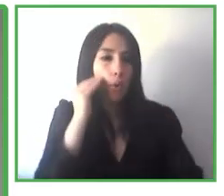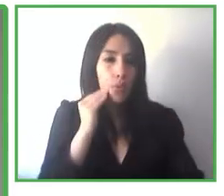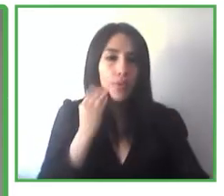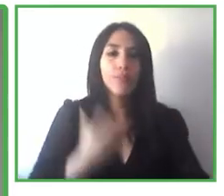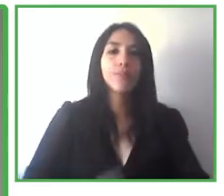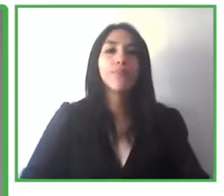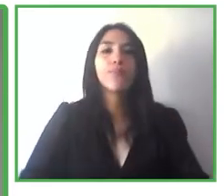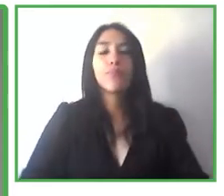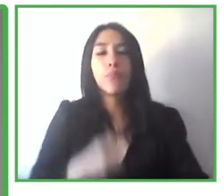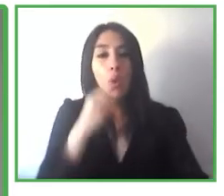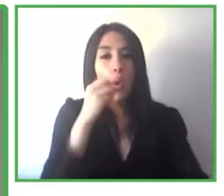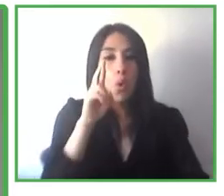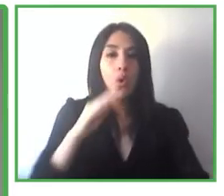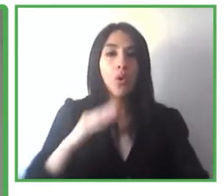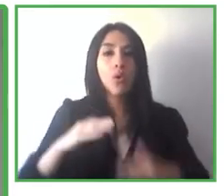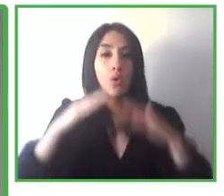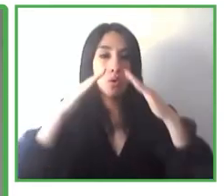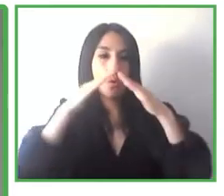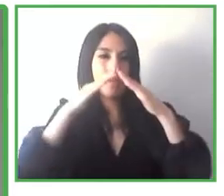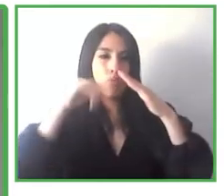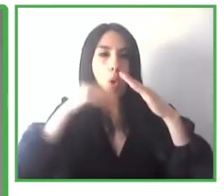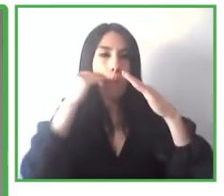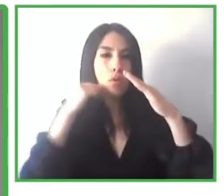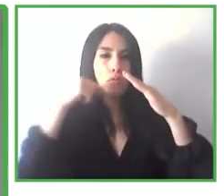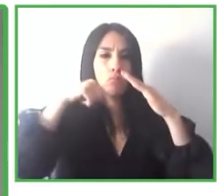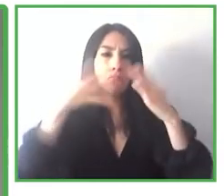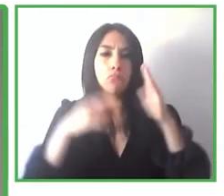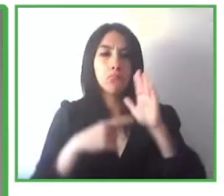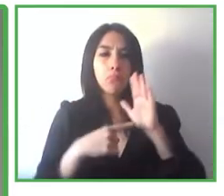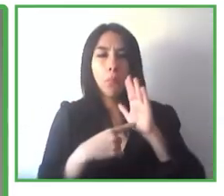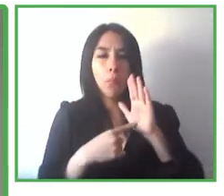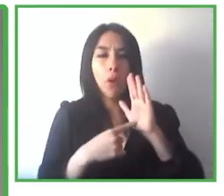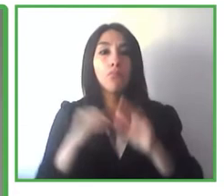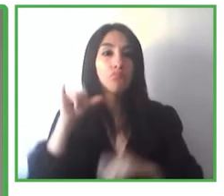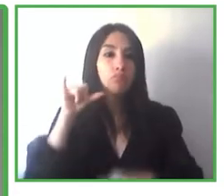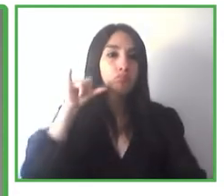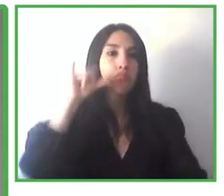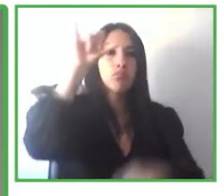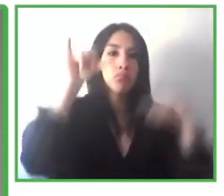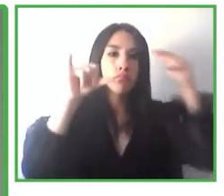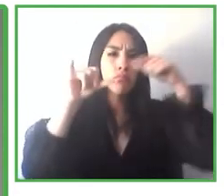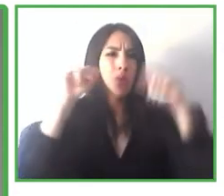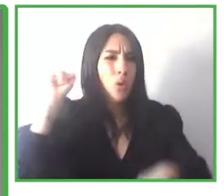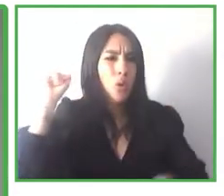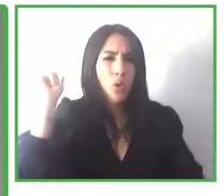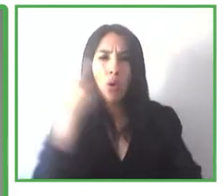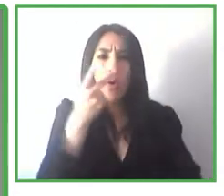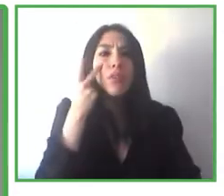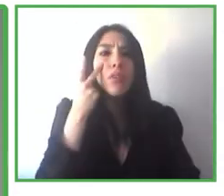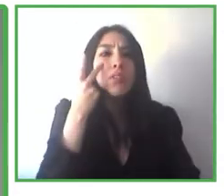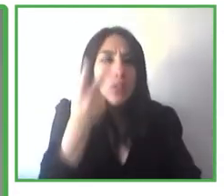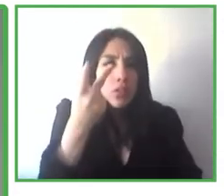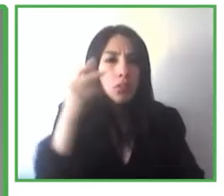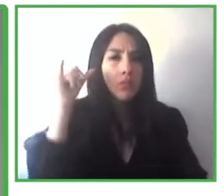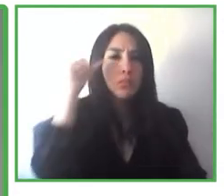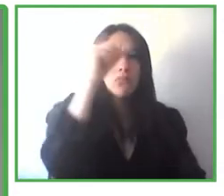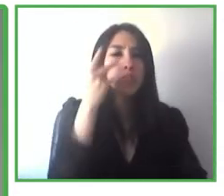por ejemplo, en los aviones, ¿no? Pues todos hemos visto alguna vez, si hemos viajado en avión, hemos visto las pantallas,